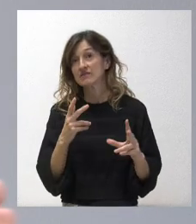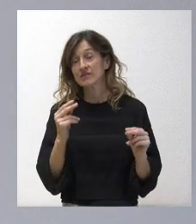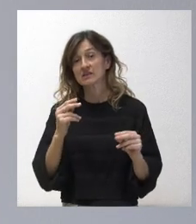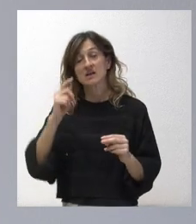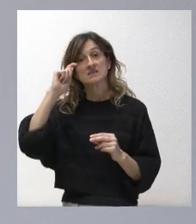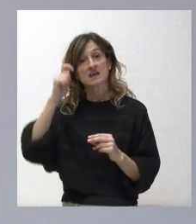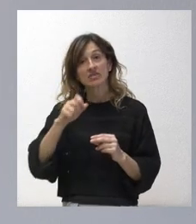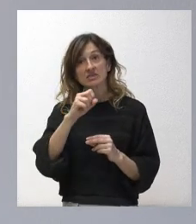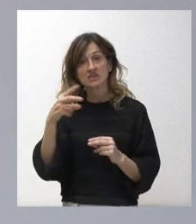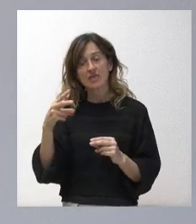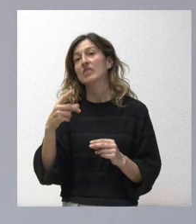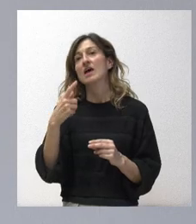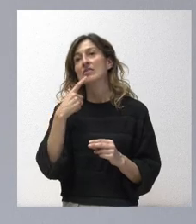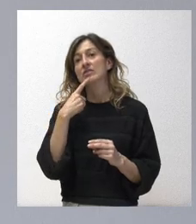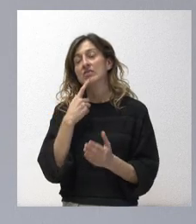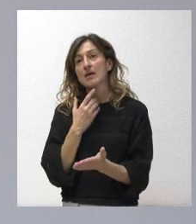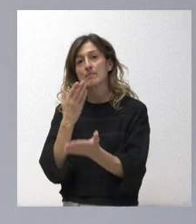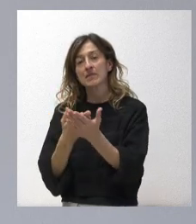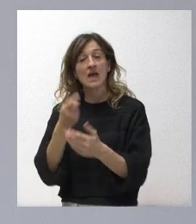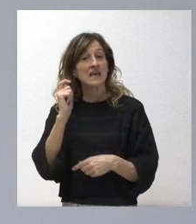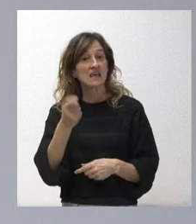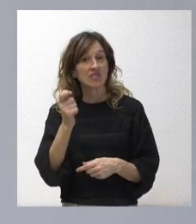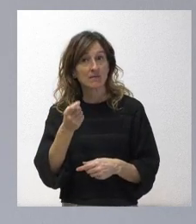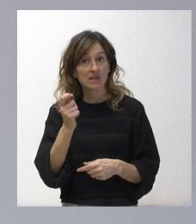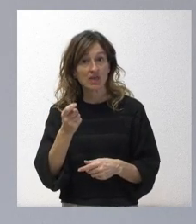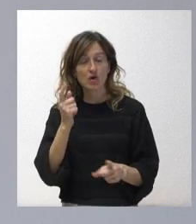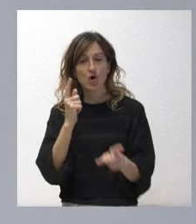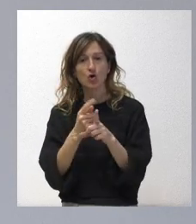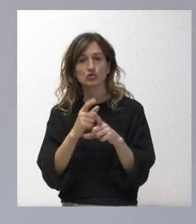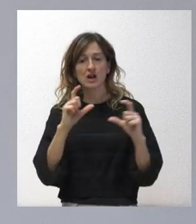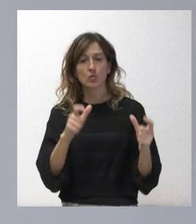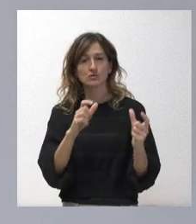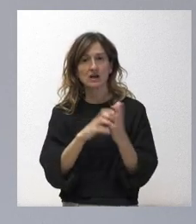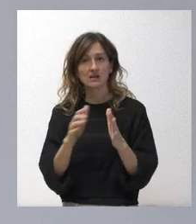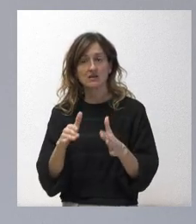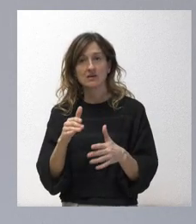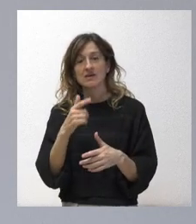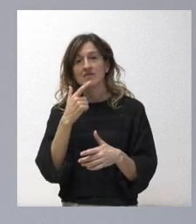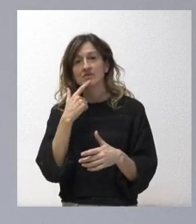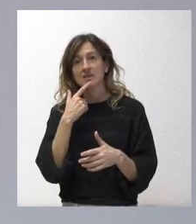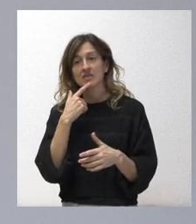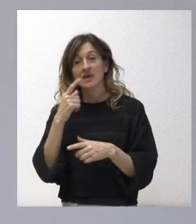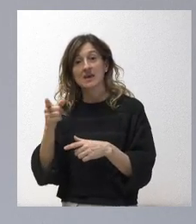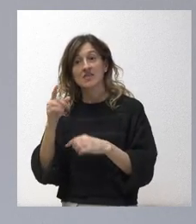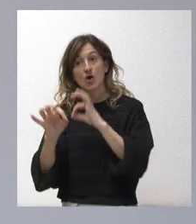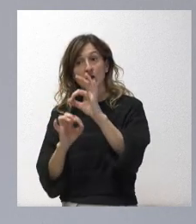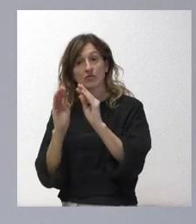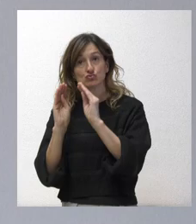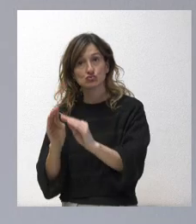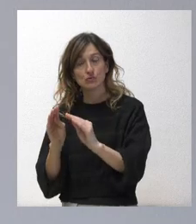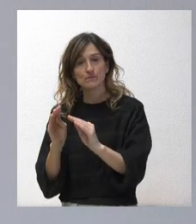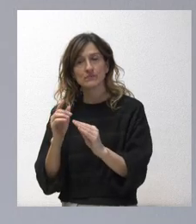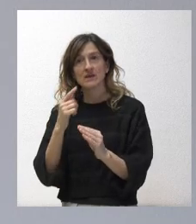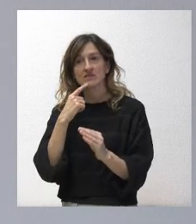rechaza una petición de indemnización contra la Junta que pedía a Astel, la organización recurrente, e incluso no pone ni las